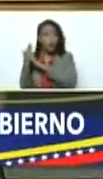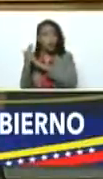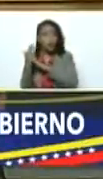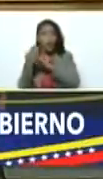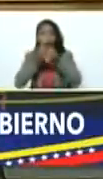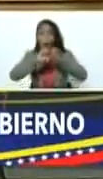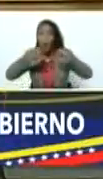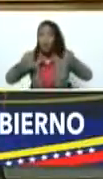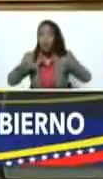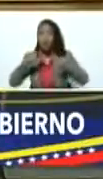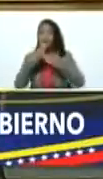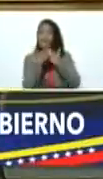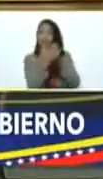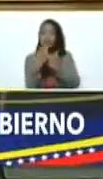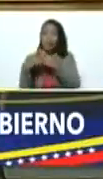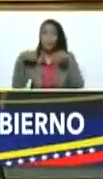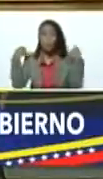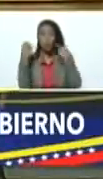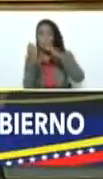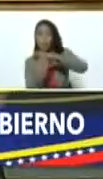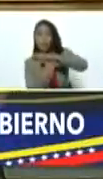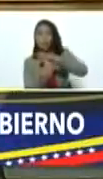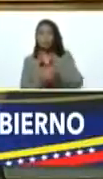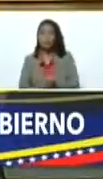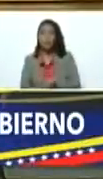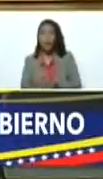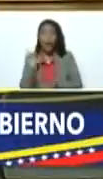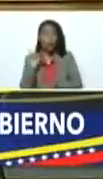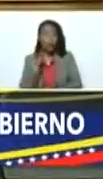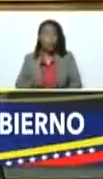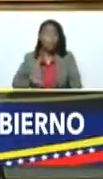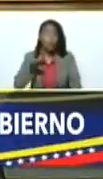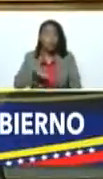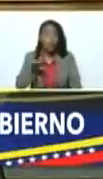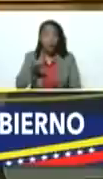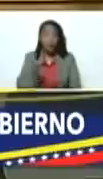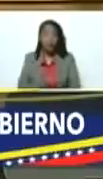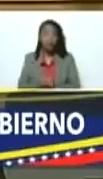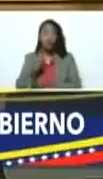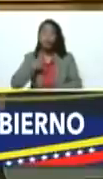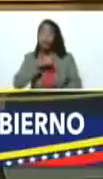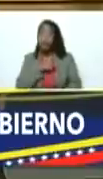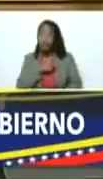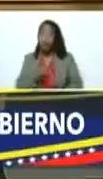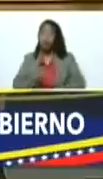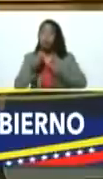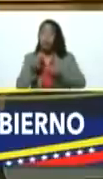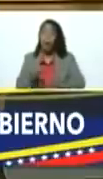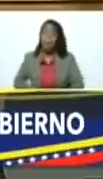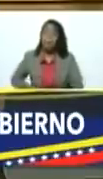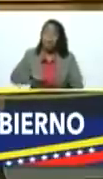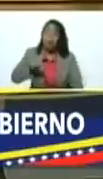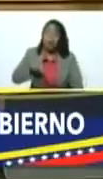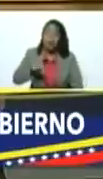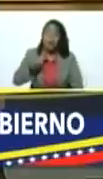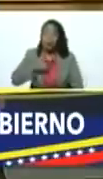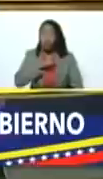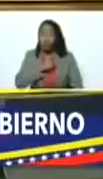vecinales y populares de base. Es algo muy importante. Nosotros le damos la mayor importancia.